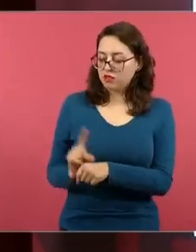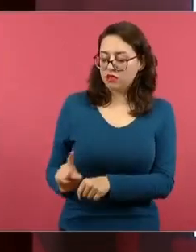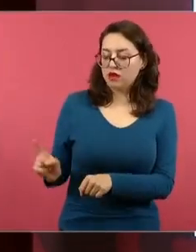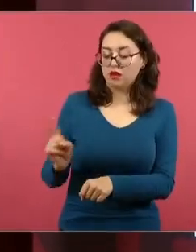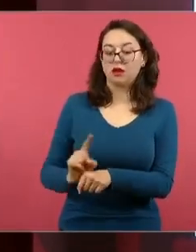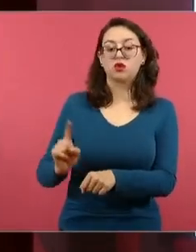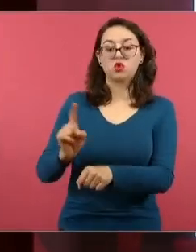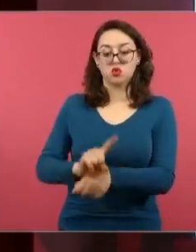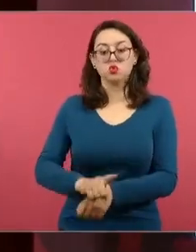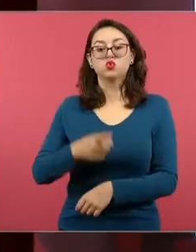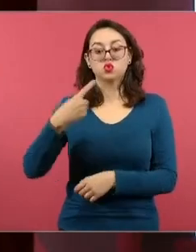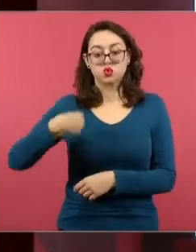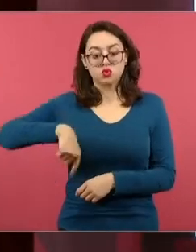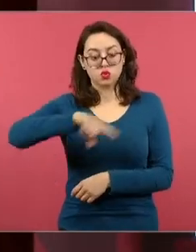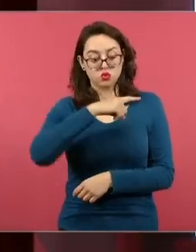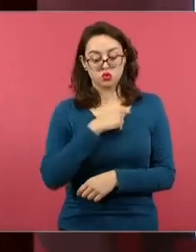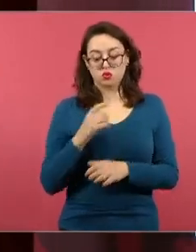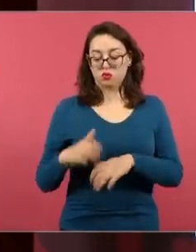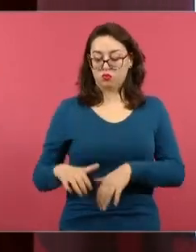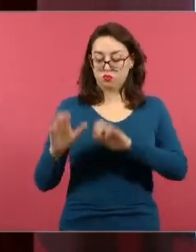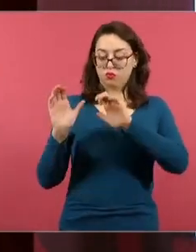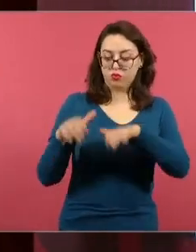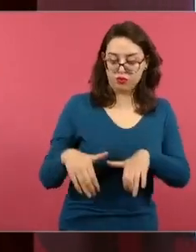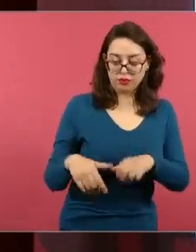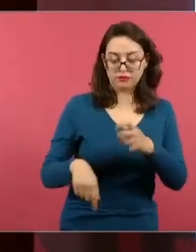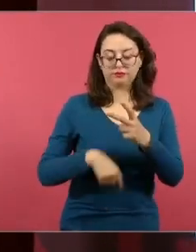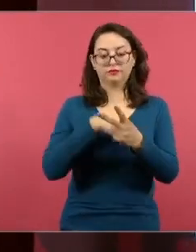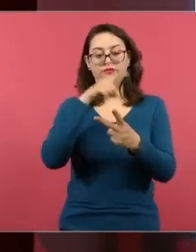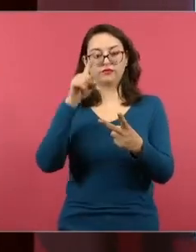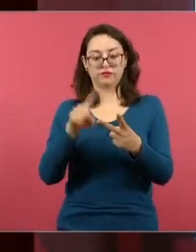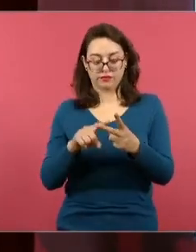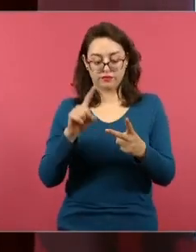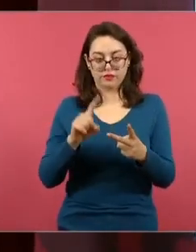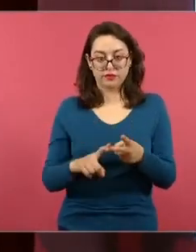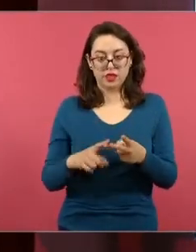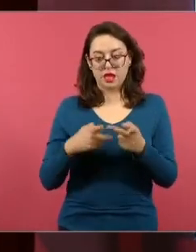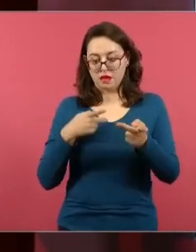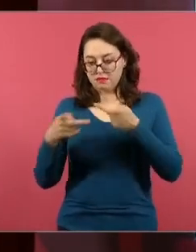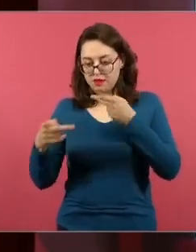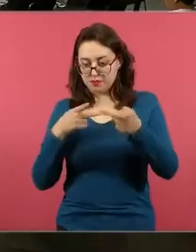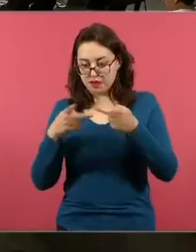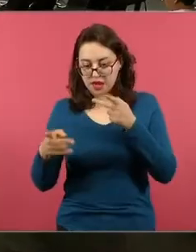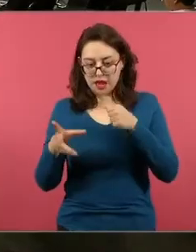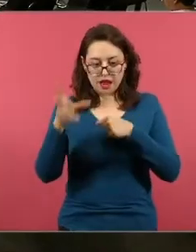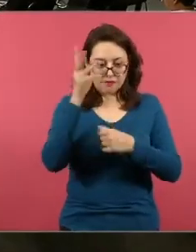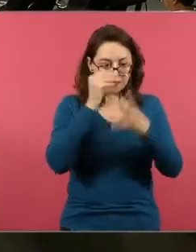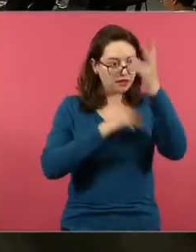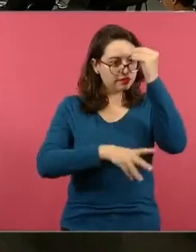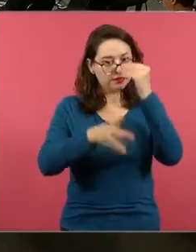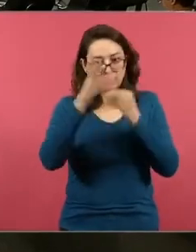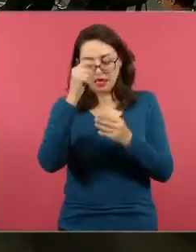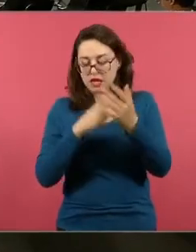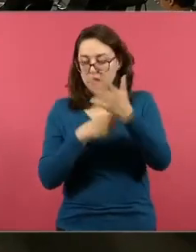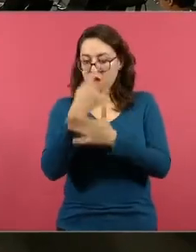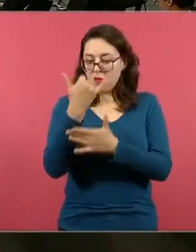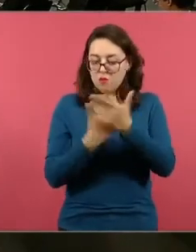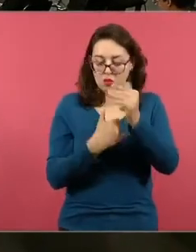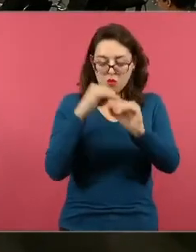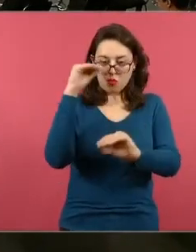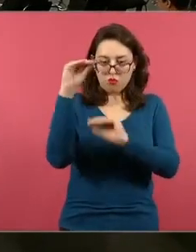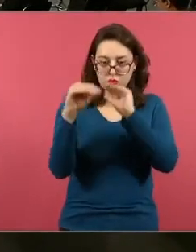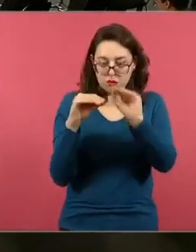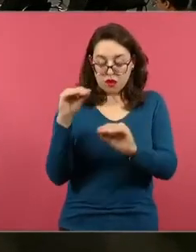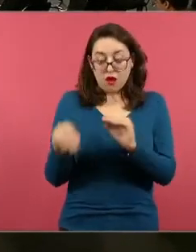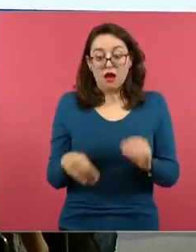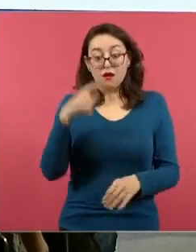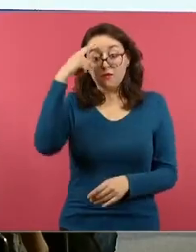postulándonos para la convocatoria, posteriormente para prepararnos para la construcción del proyecto, algo que no